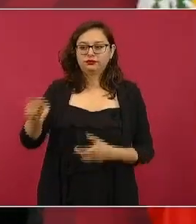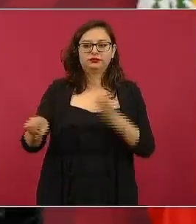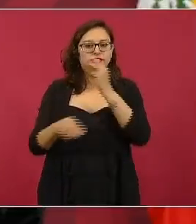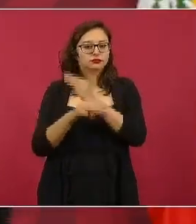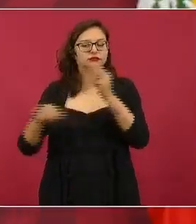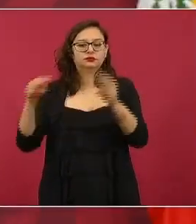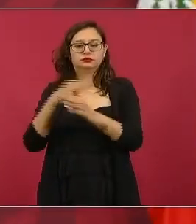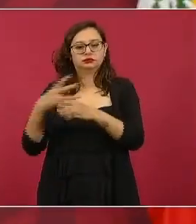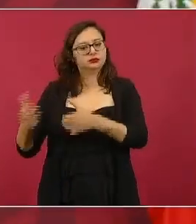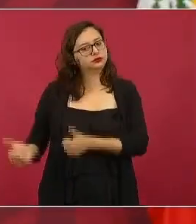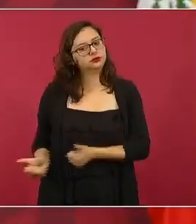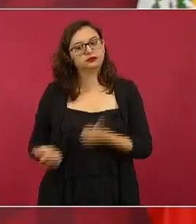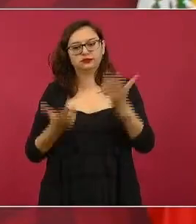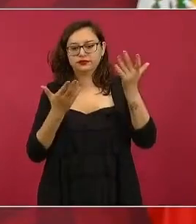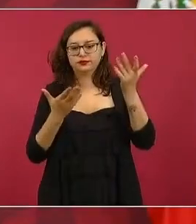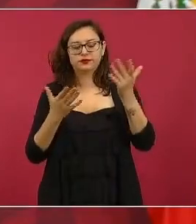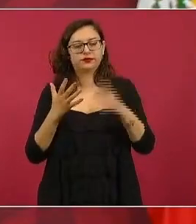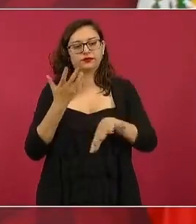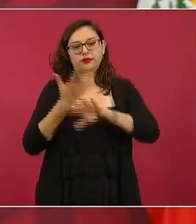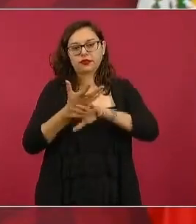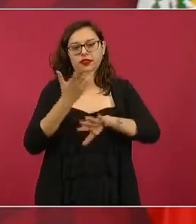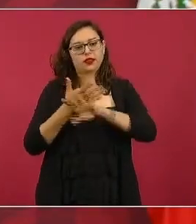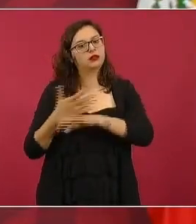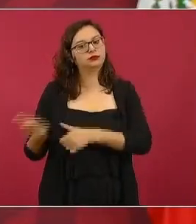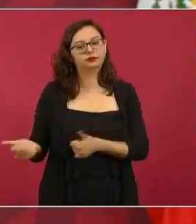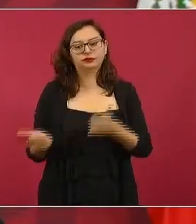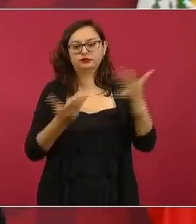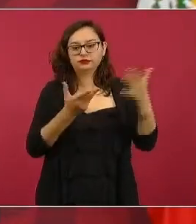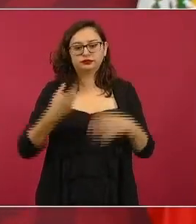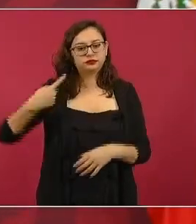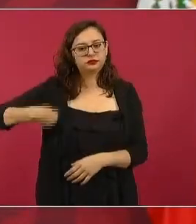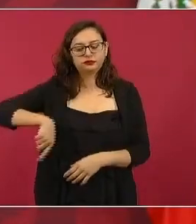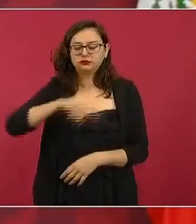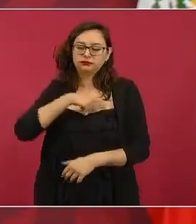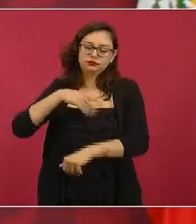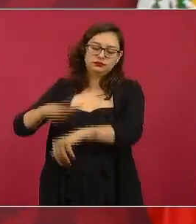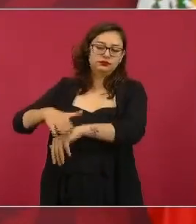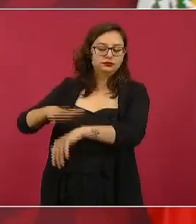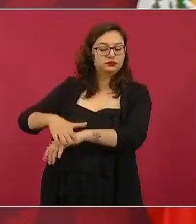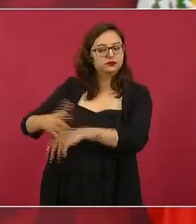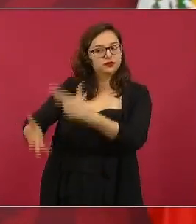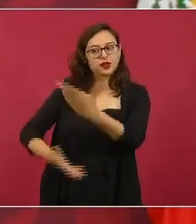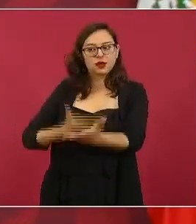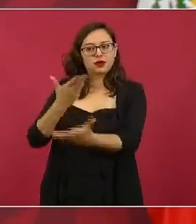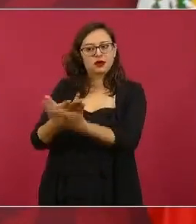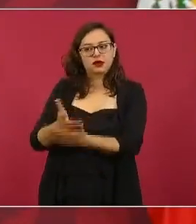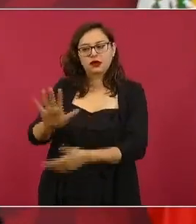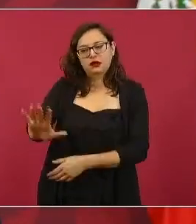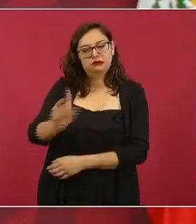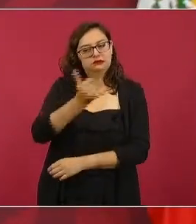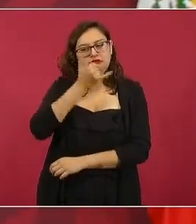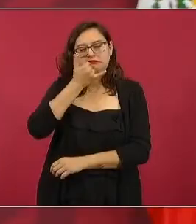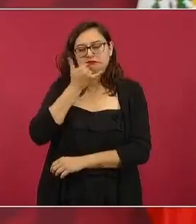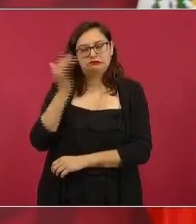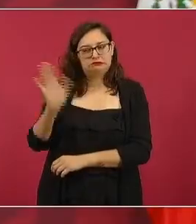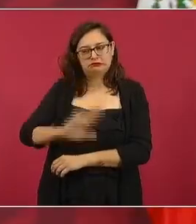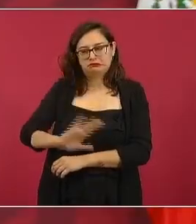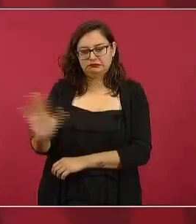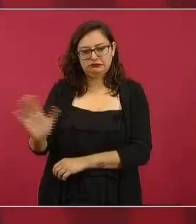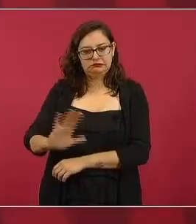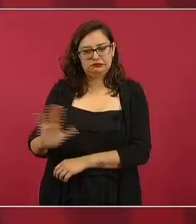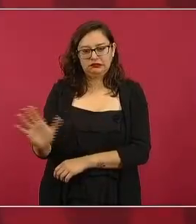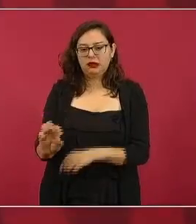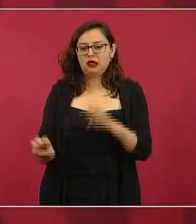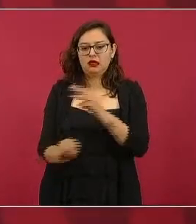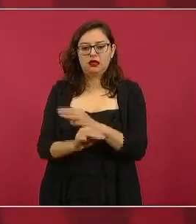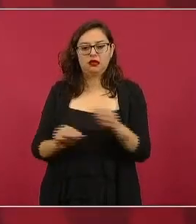cambien de giro que en vez de tener esos bancos de